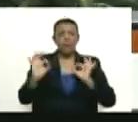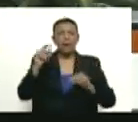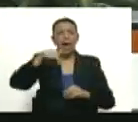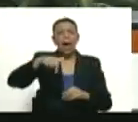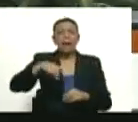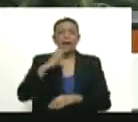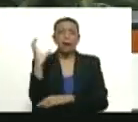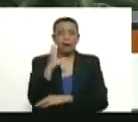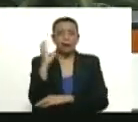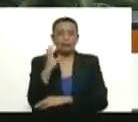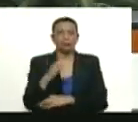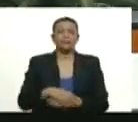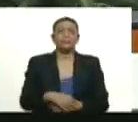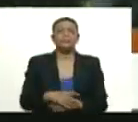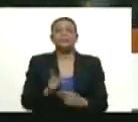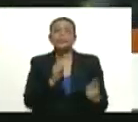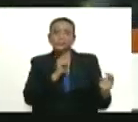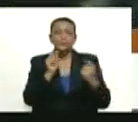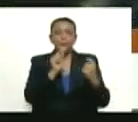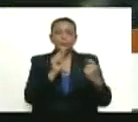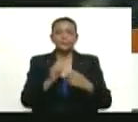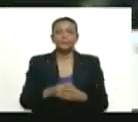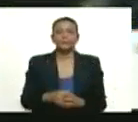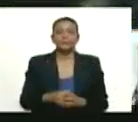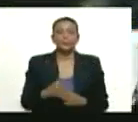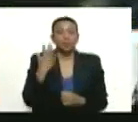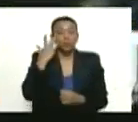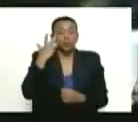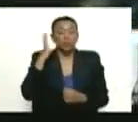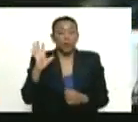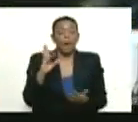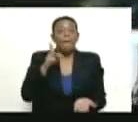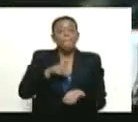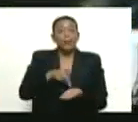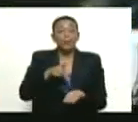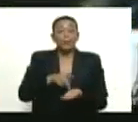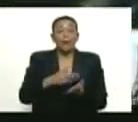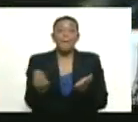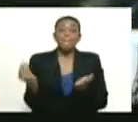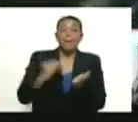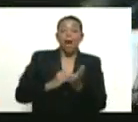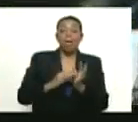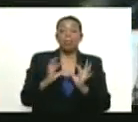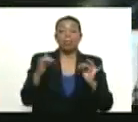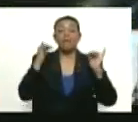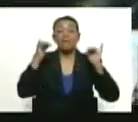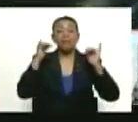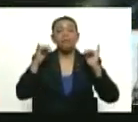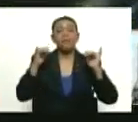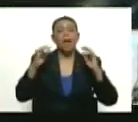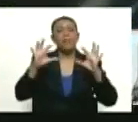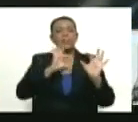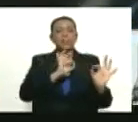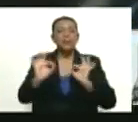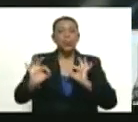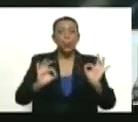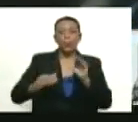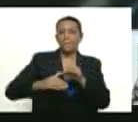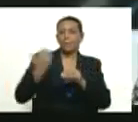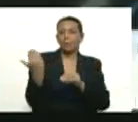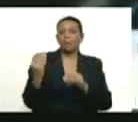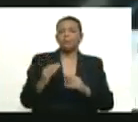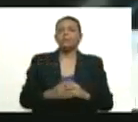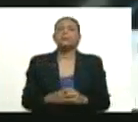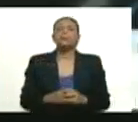Paz y Mateos en rueda de prensa. Creo que participar una vez más de este Festival Internacional de Teatro Progresista